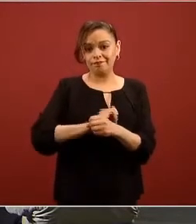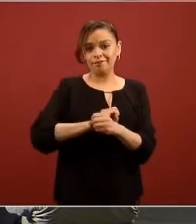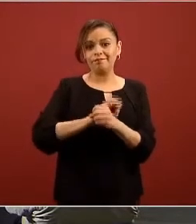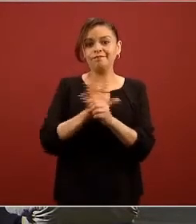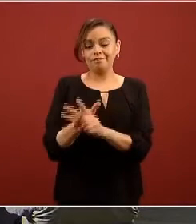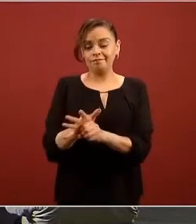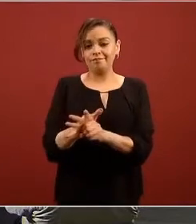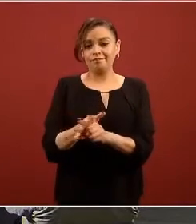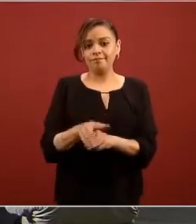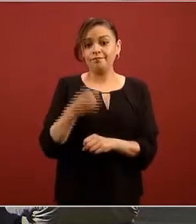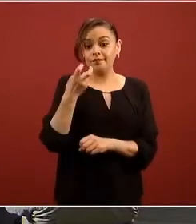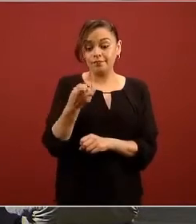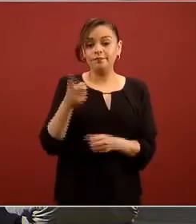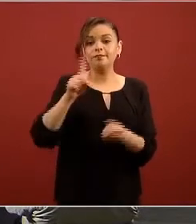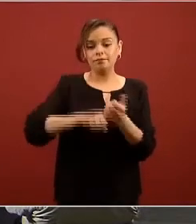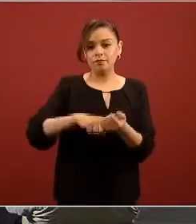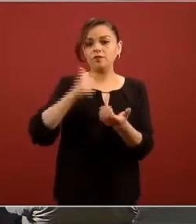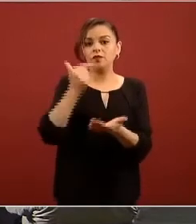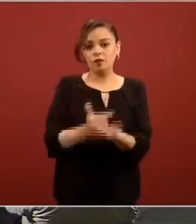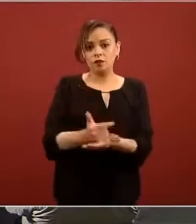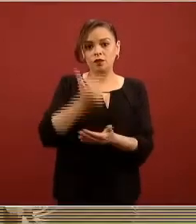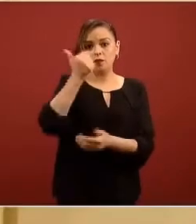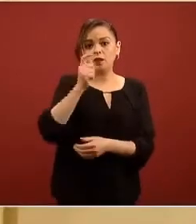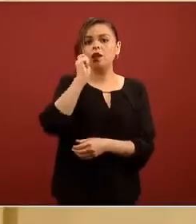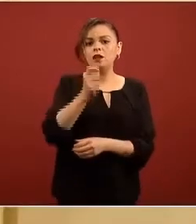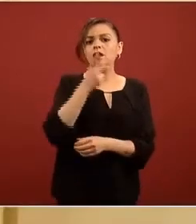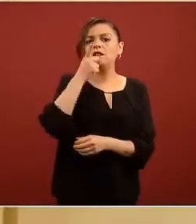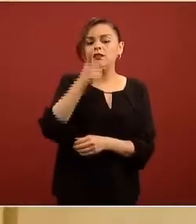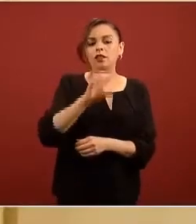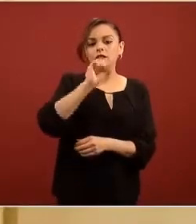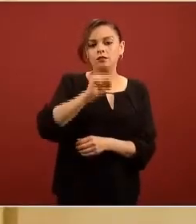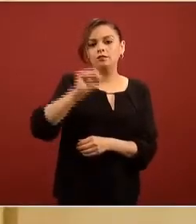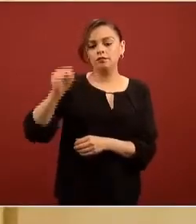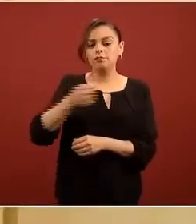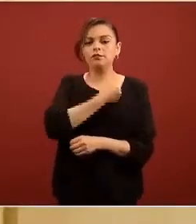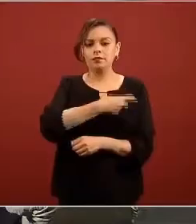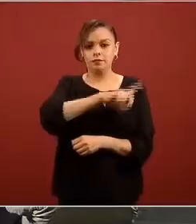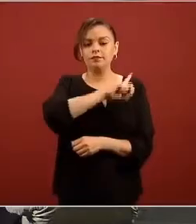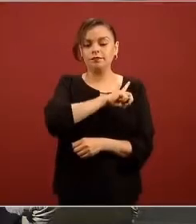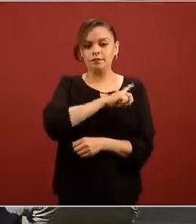señalada como una enfermedad grave por la Secretaría de Salud la que sigue por favor